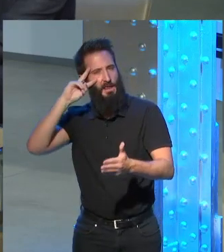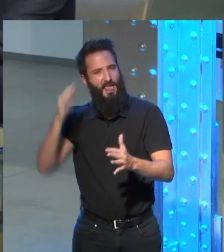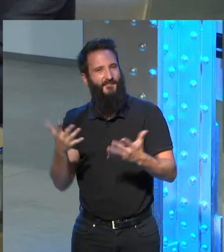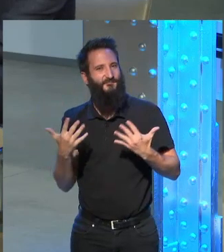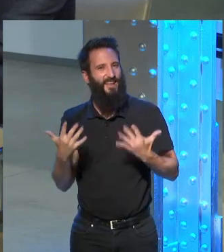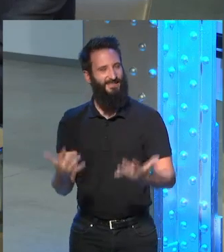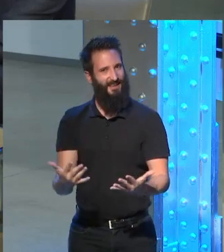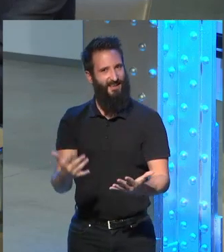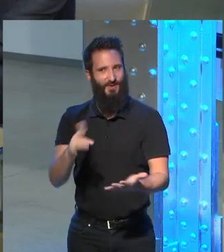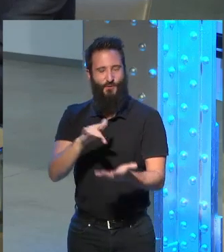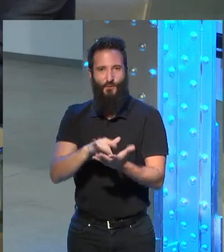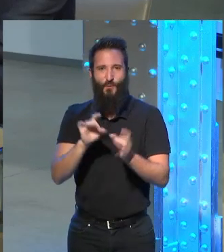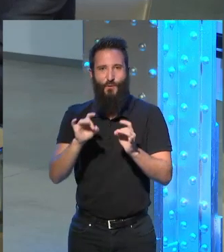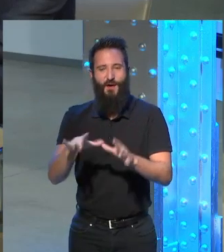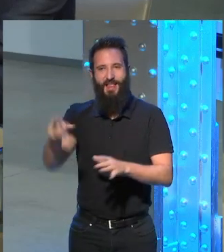de haber